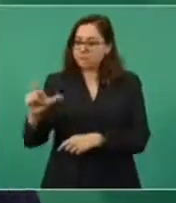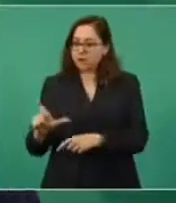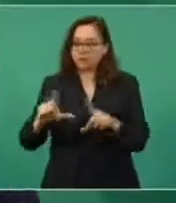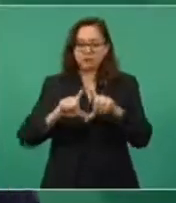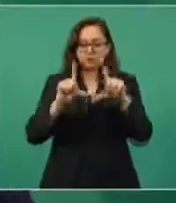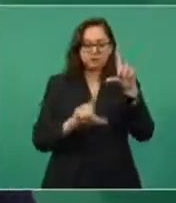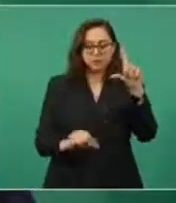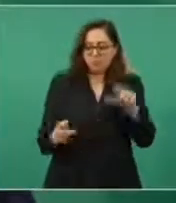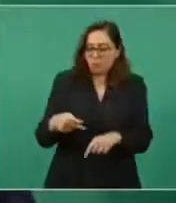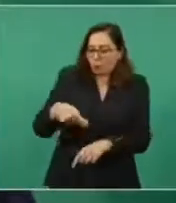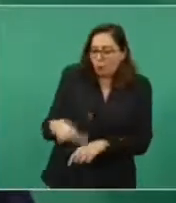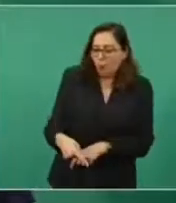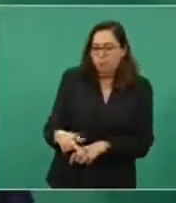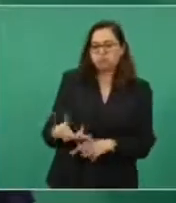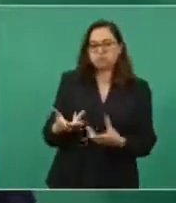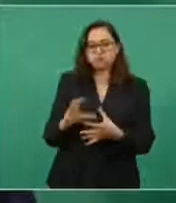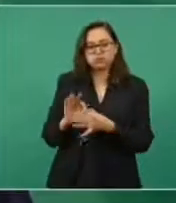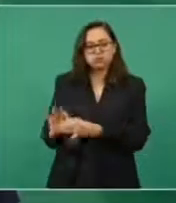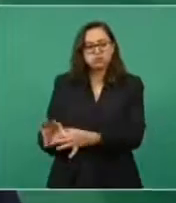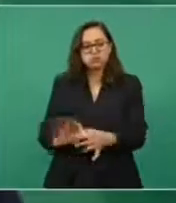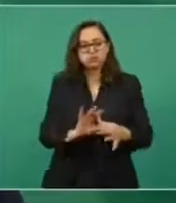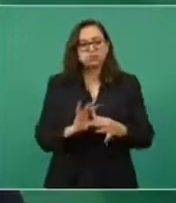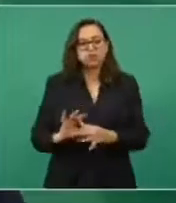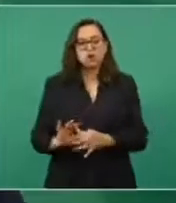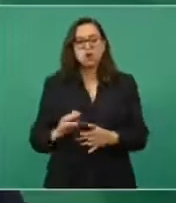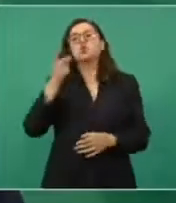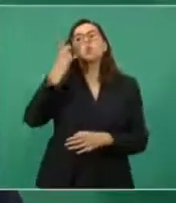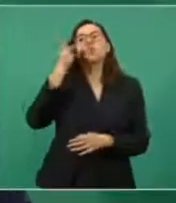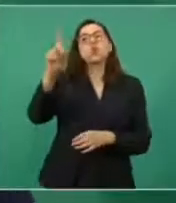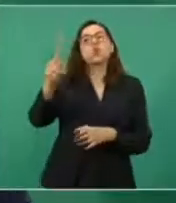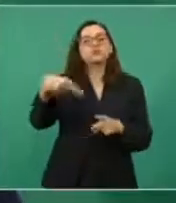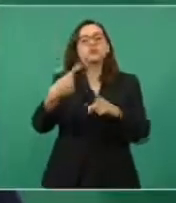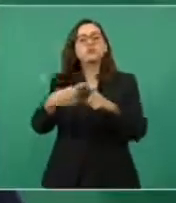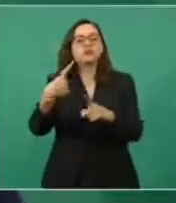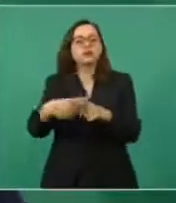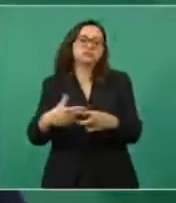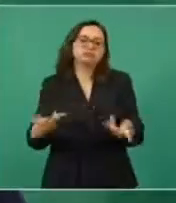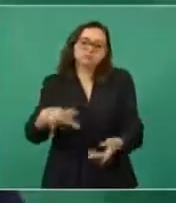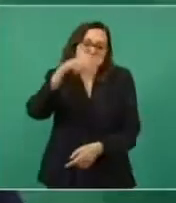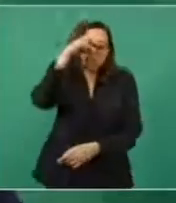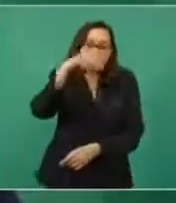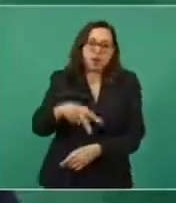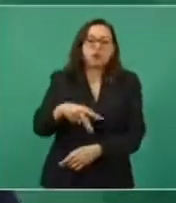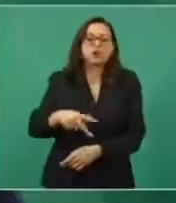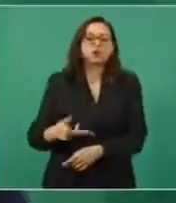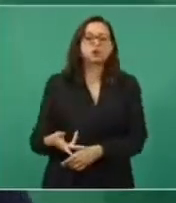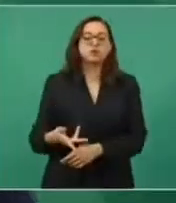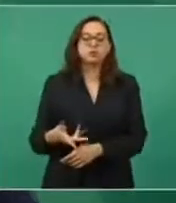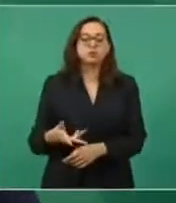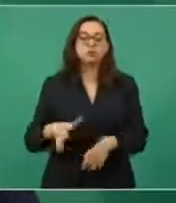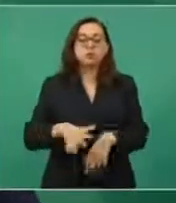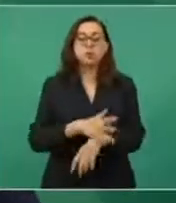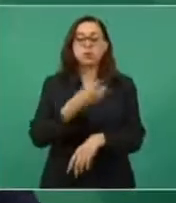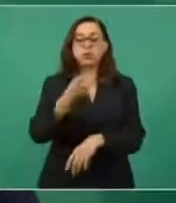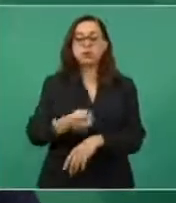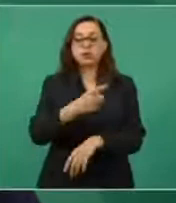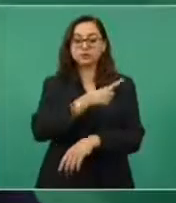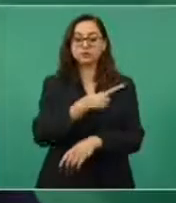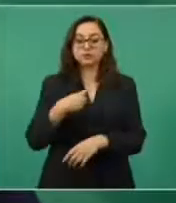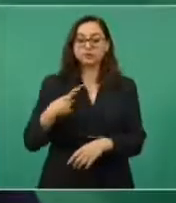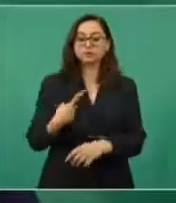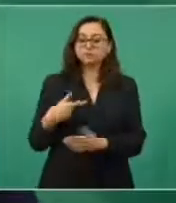Pemex es una empresa de todos los mexicanos y desde luego tiene que ser